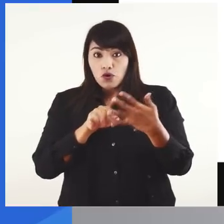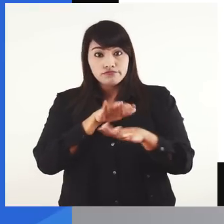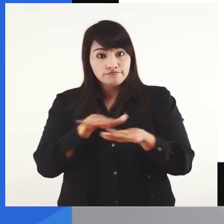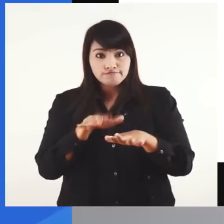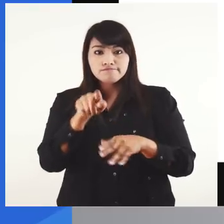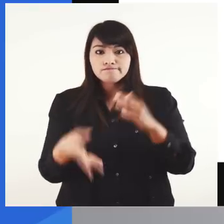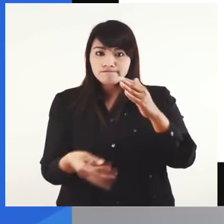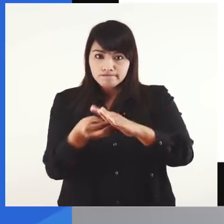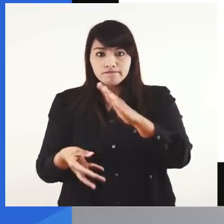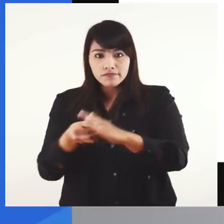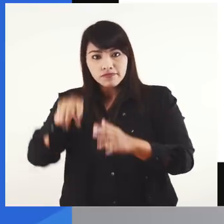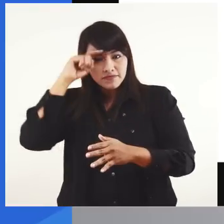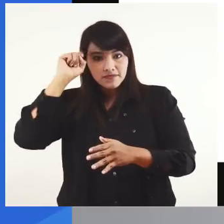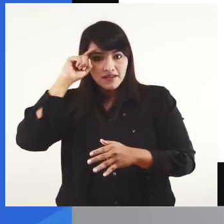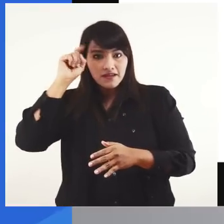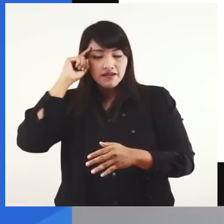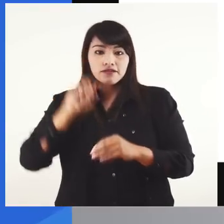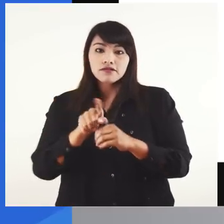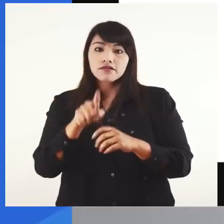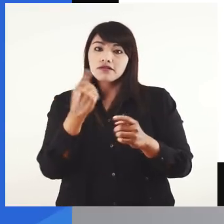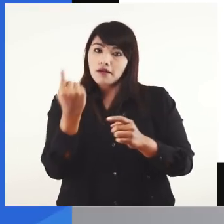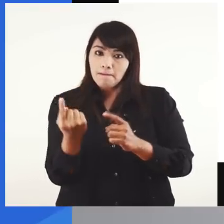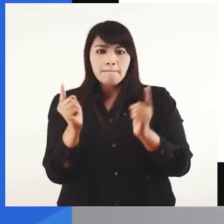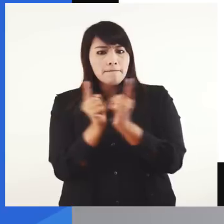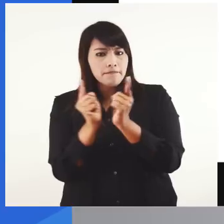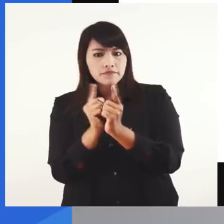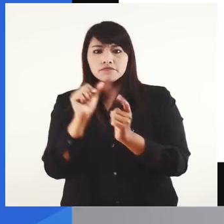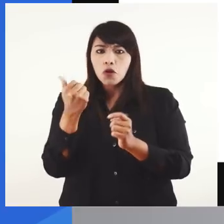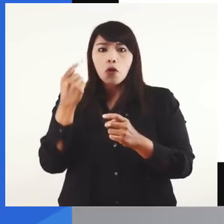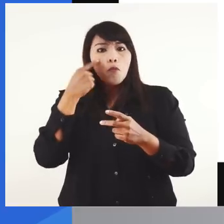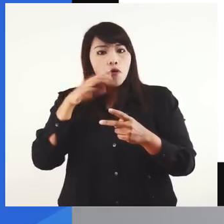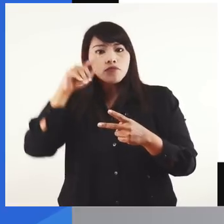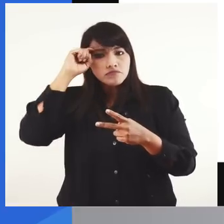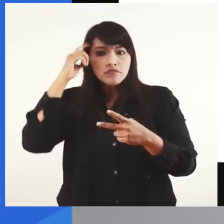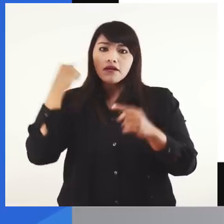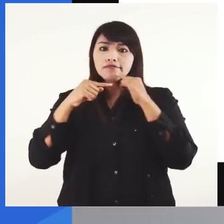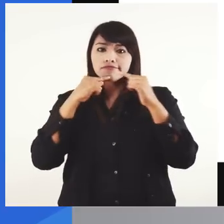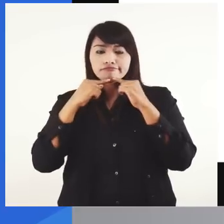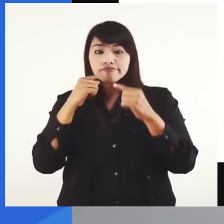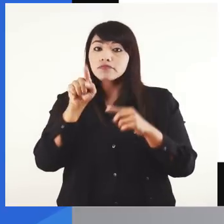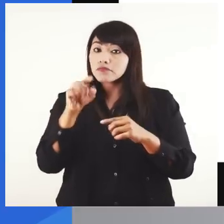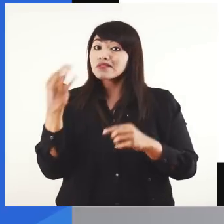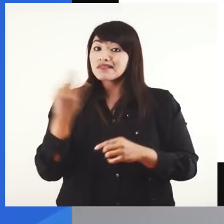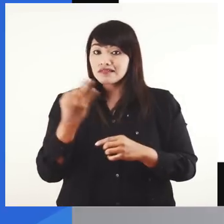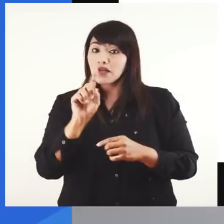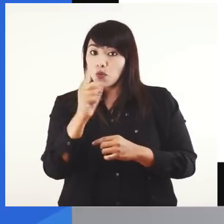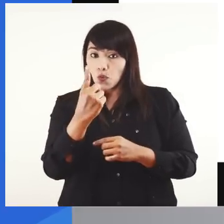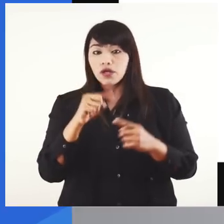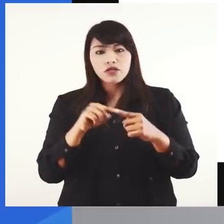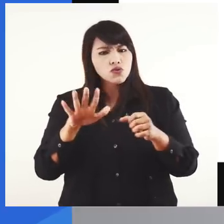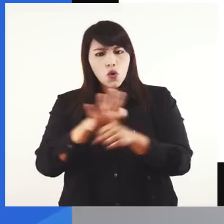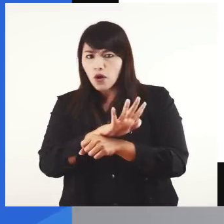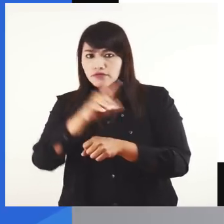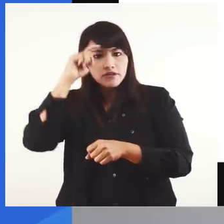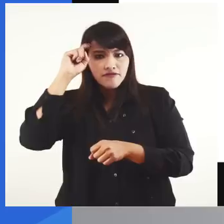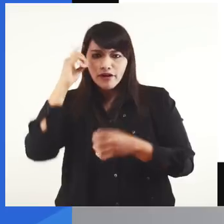las referencias laborales y personales. Es obligación tener, por lo menos, una referencia personal y todas las